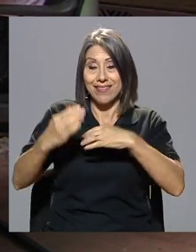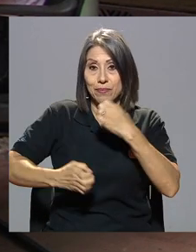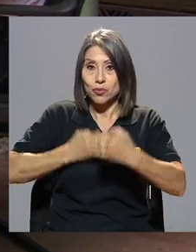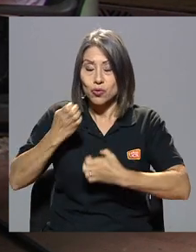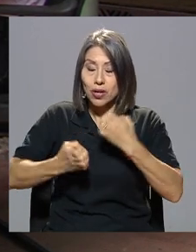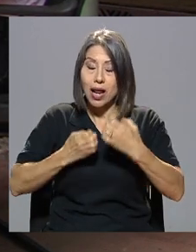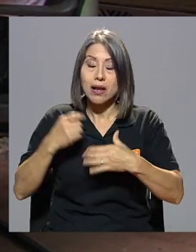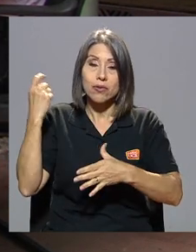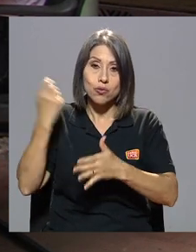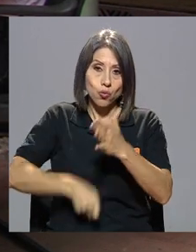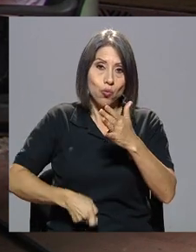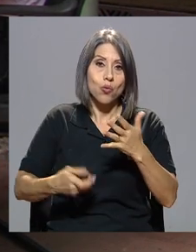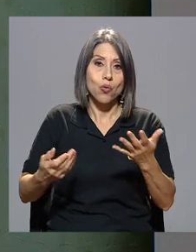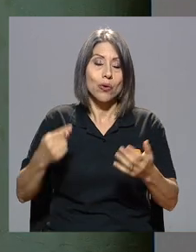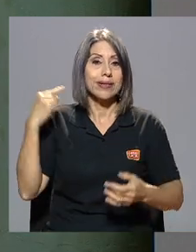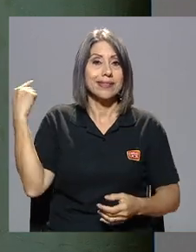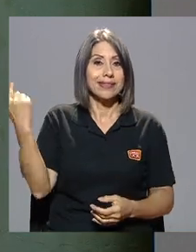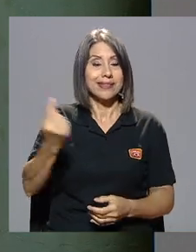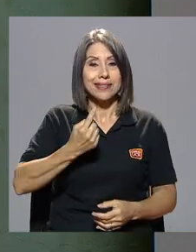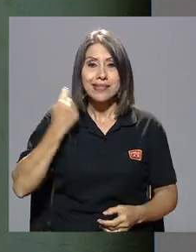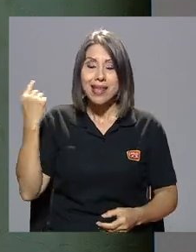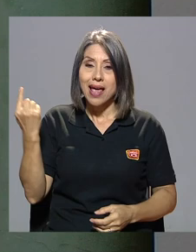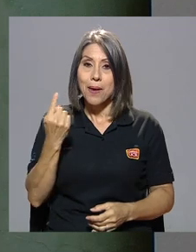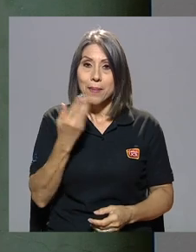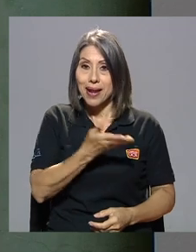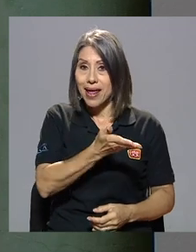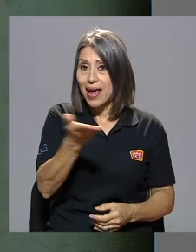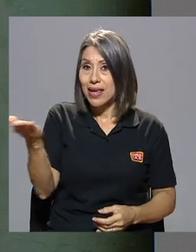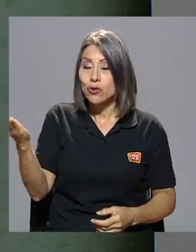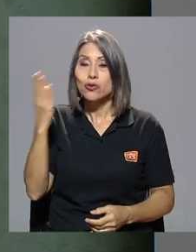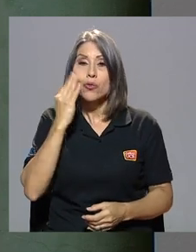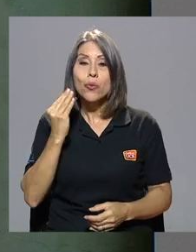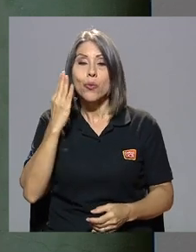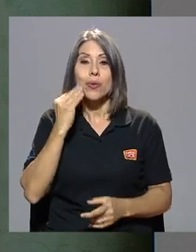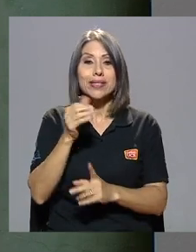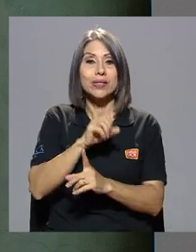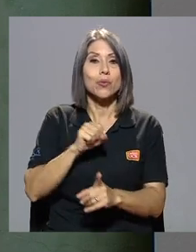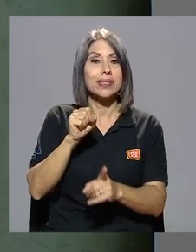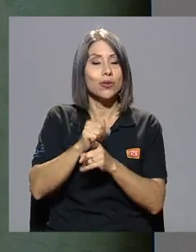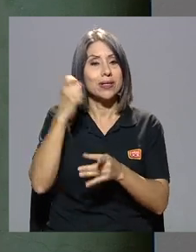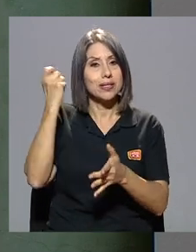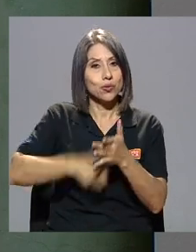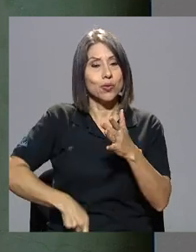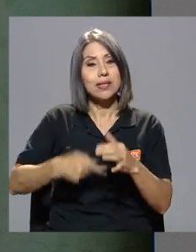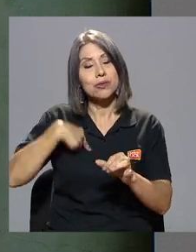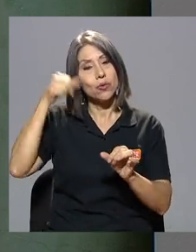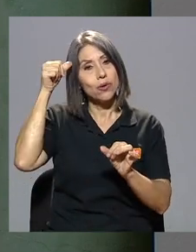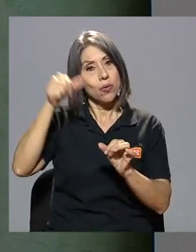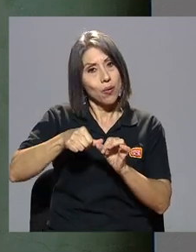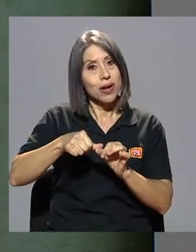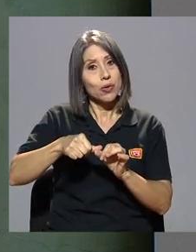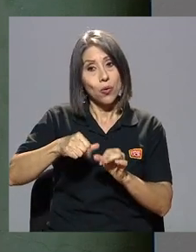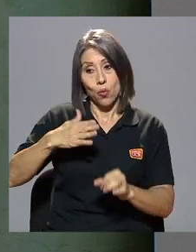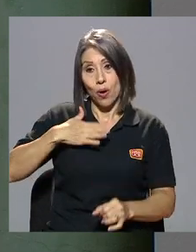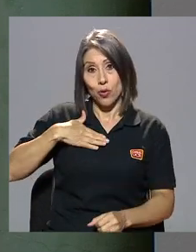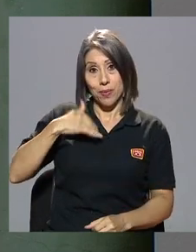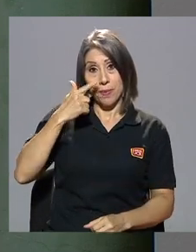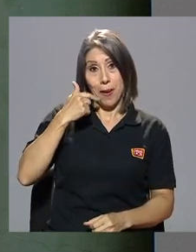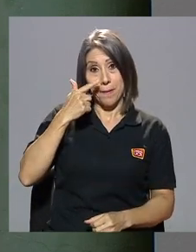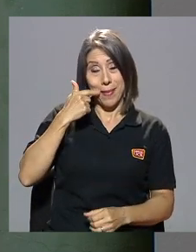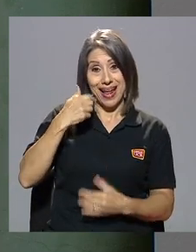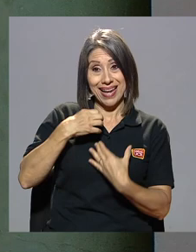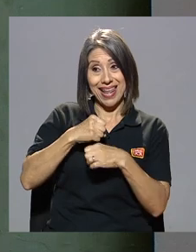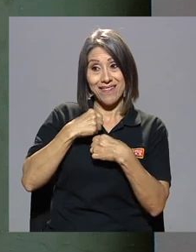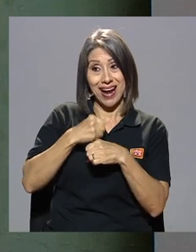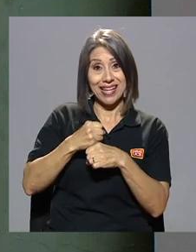emocionalmente fue duro y siempre vivieron ellos situaciones duras recuerdo que cuando a mi